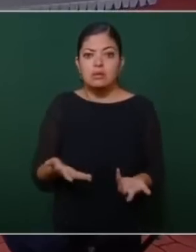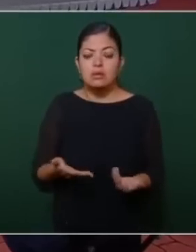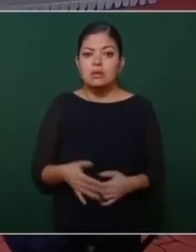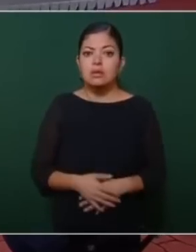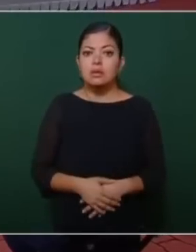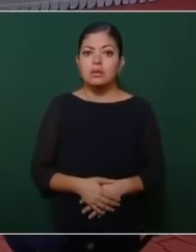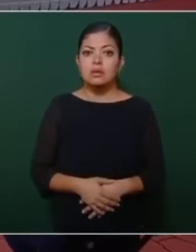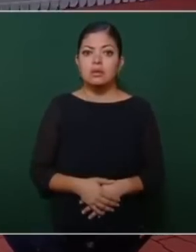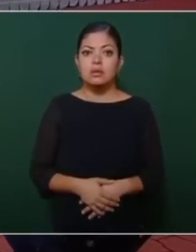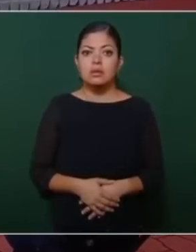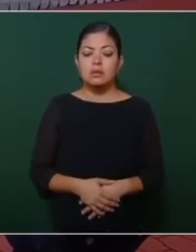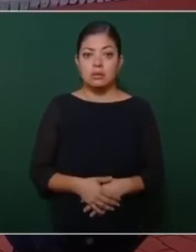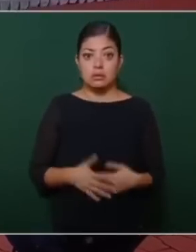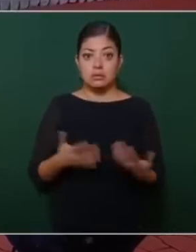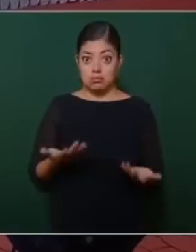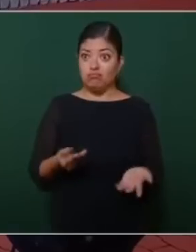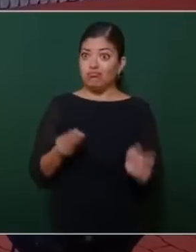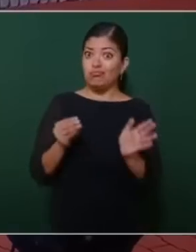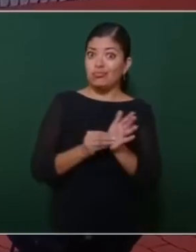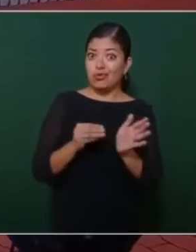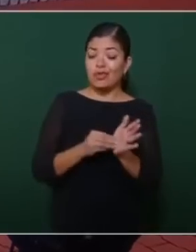se cierne todavía